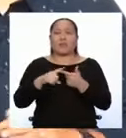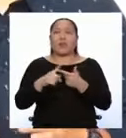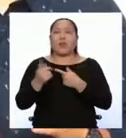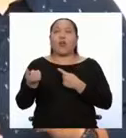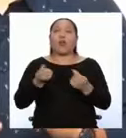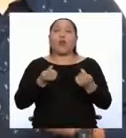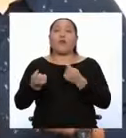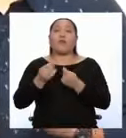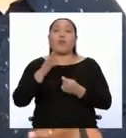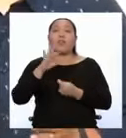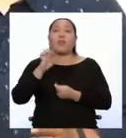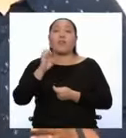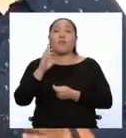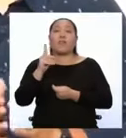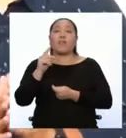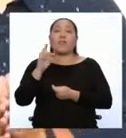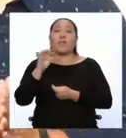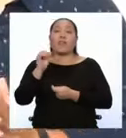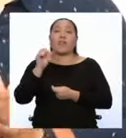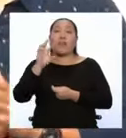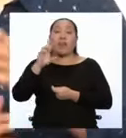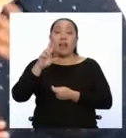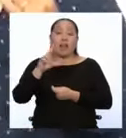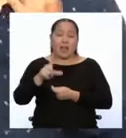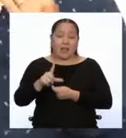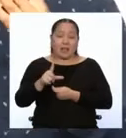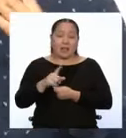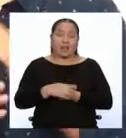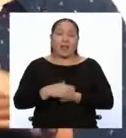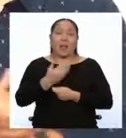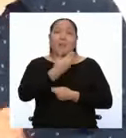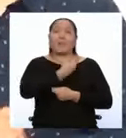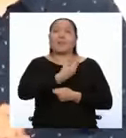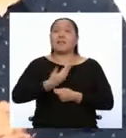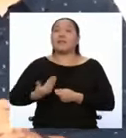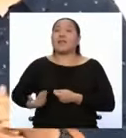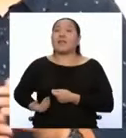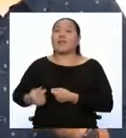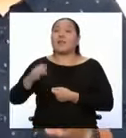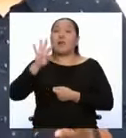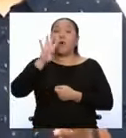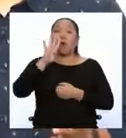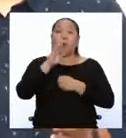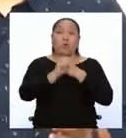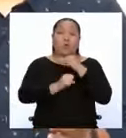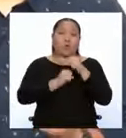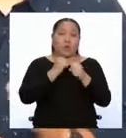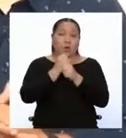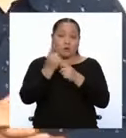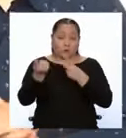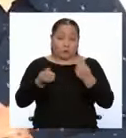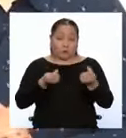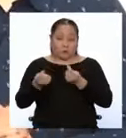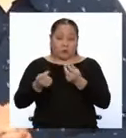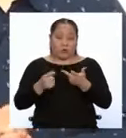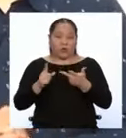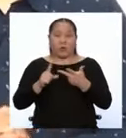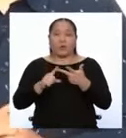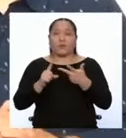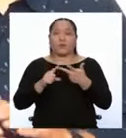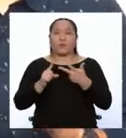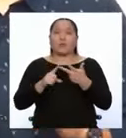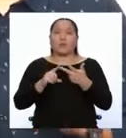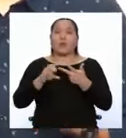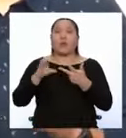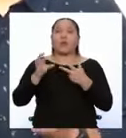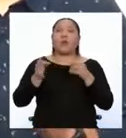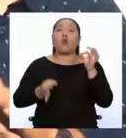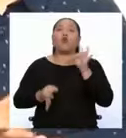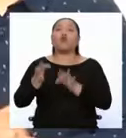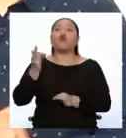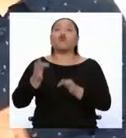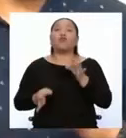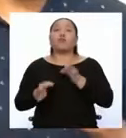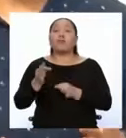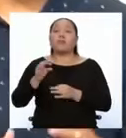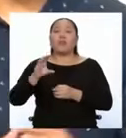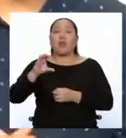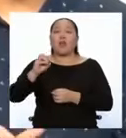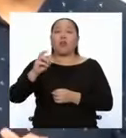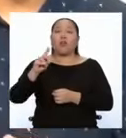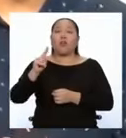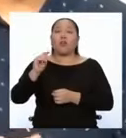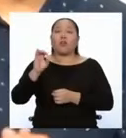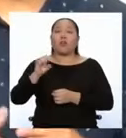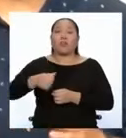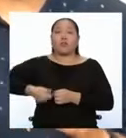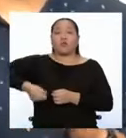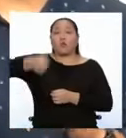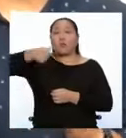dirigido por el presidente, cuyo mandato sería de cuatro años. Y por último, estuvo la Corte Suprema de Justicia. Tienen que